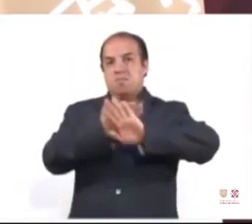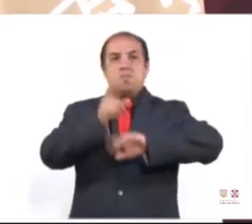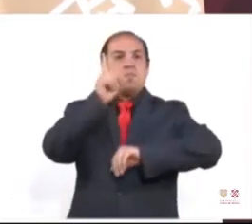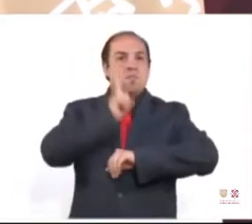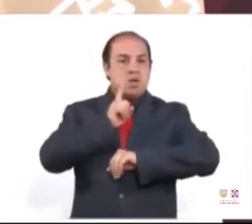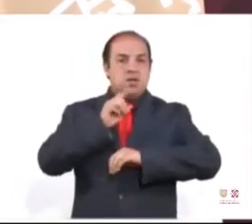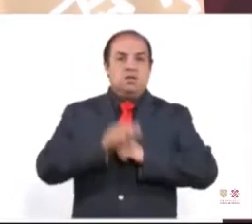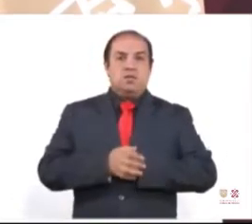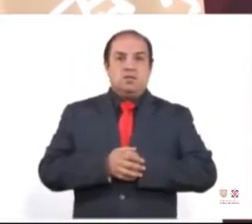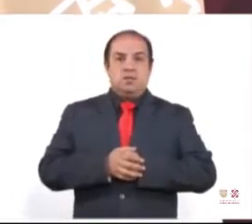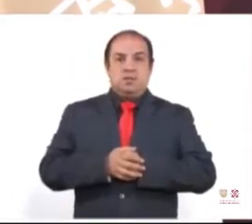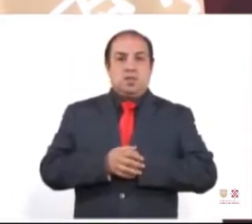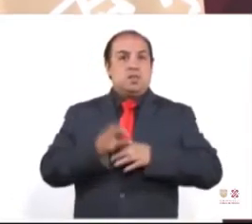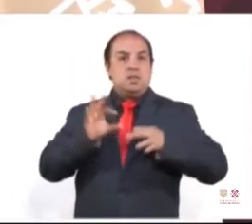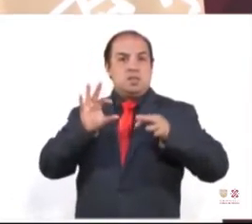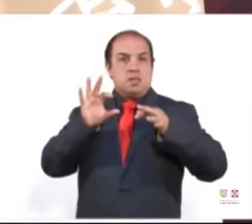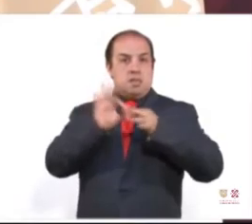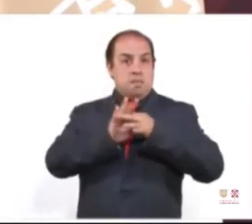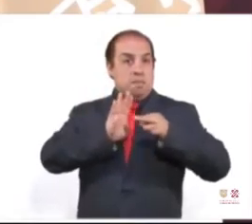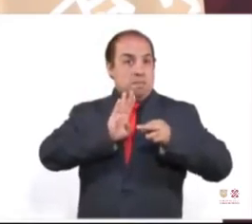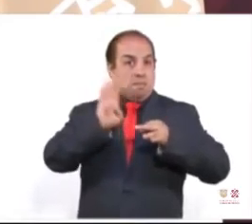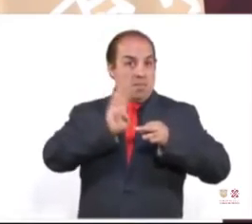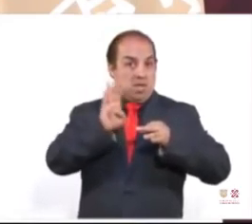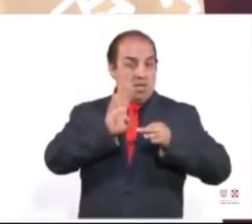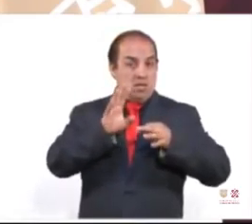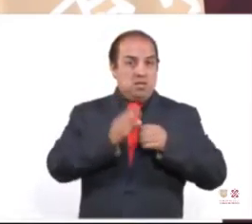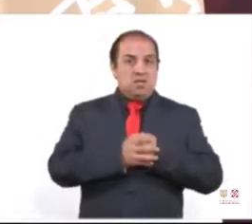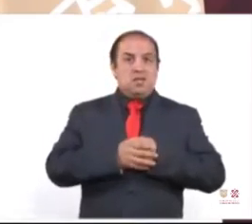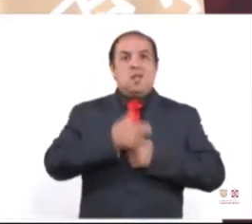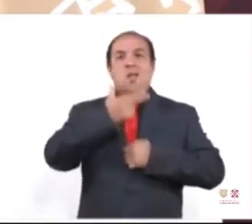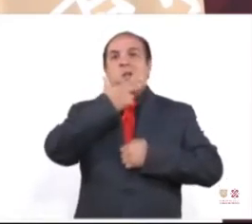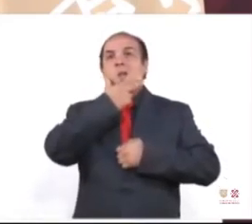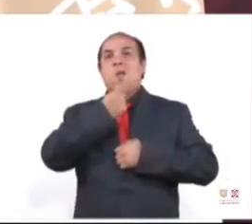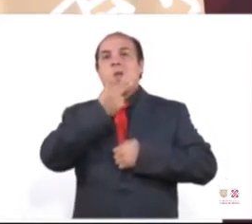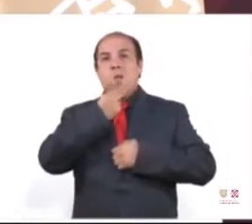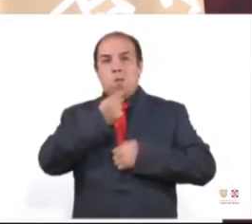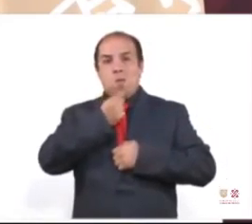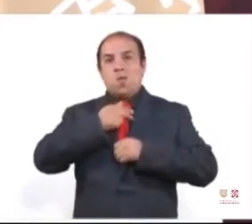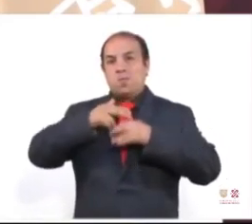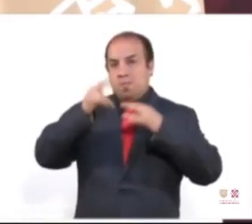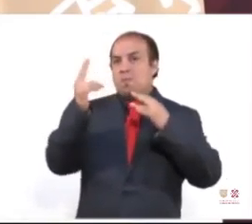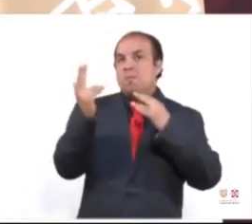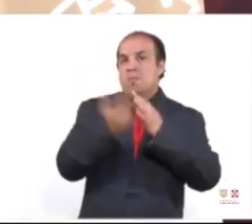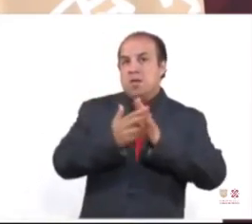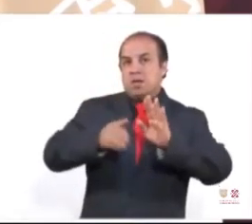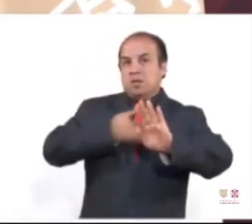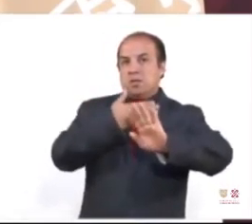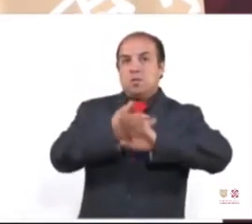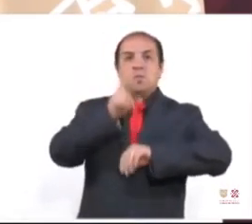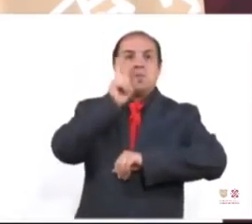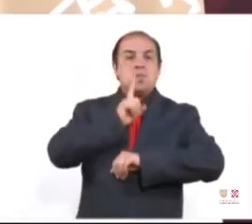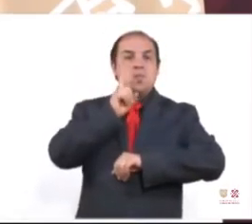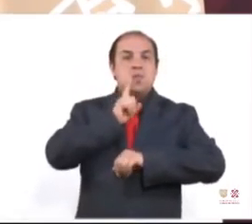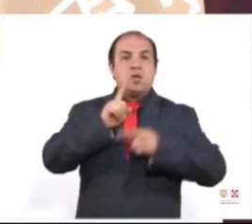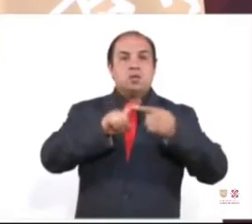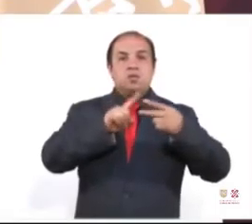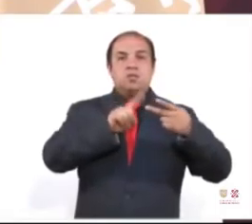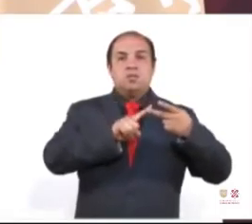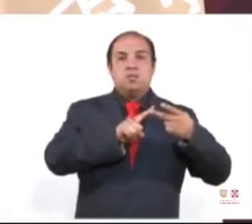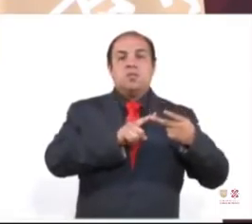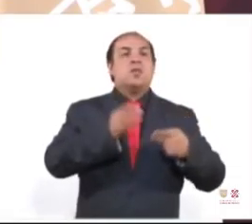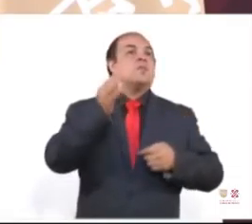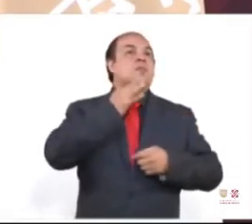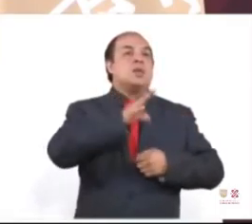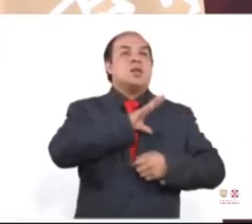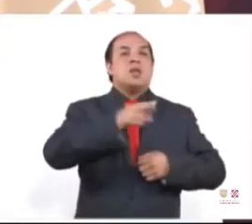Presuntos nexos entre el feminicida y la Fiscalía General